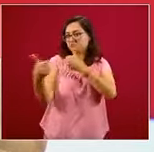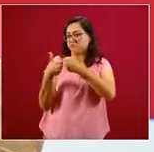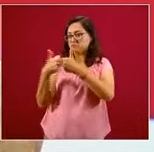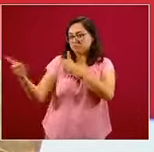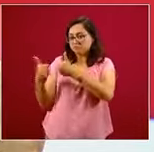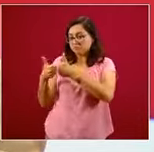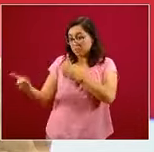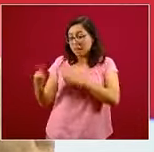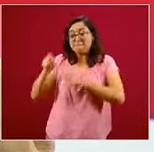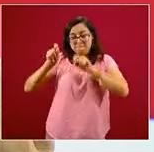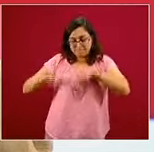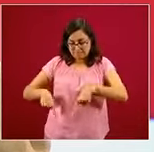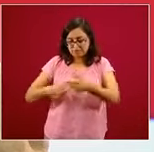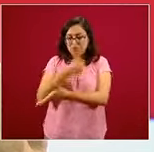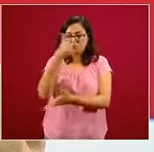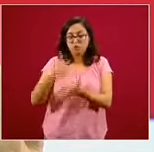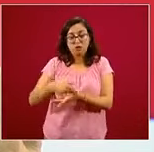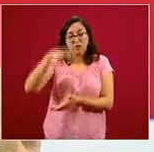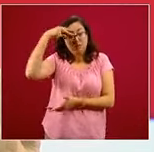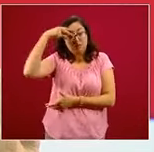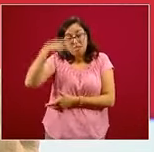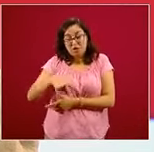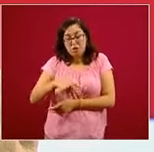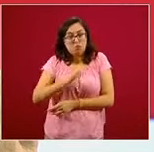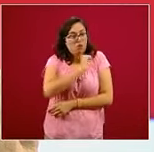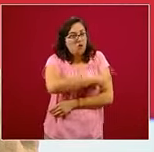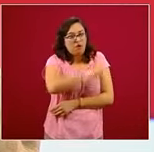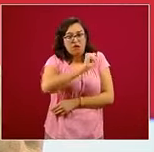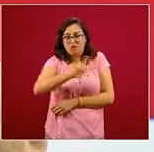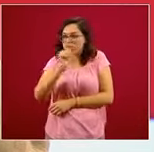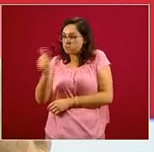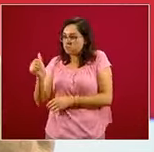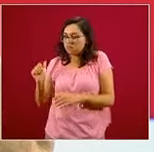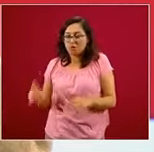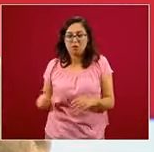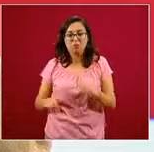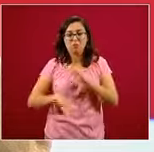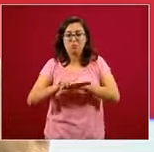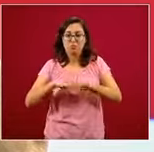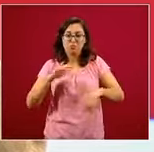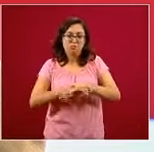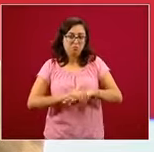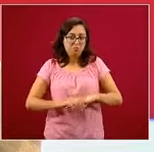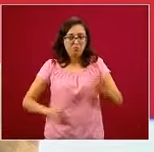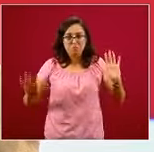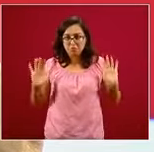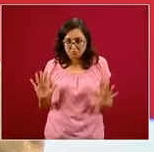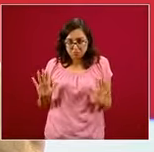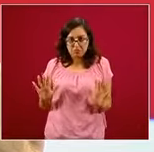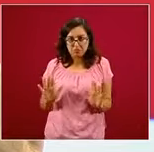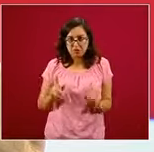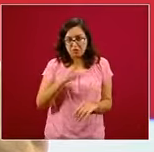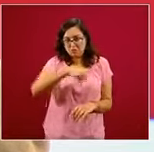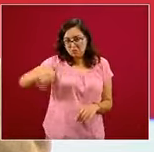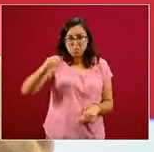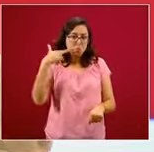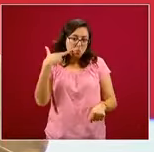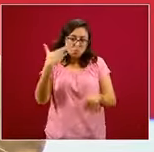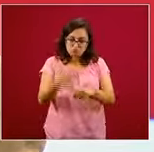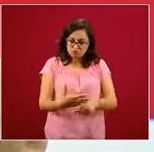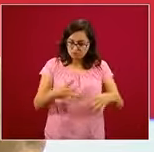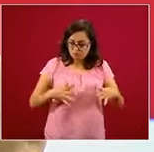Distrito Federal, procedieron a crear un organismo público descentralizado que se llama Servicios Estatales de Salud